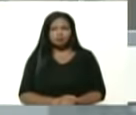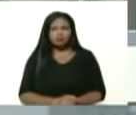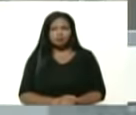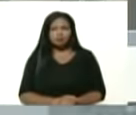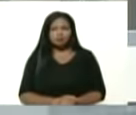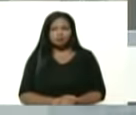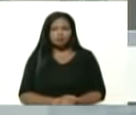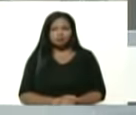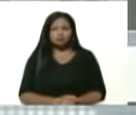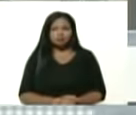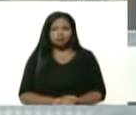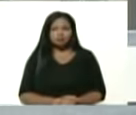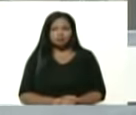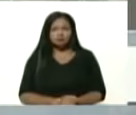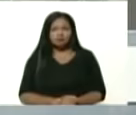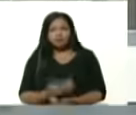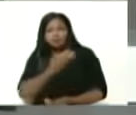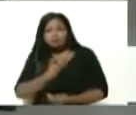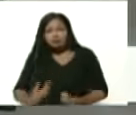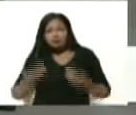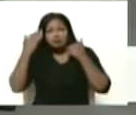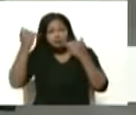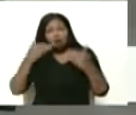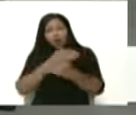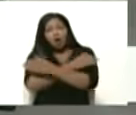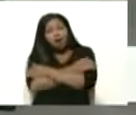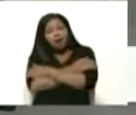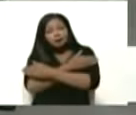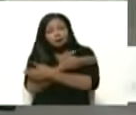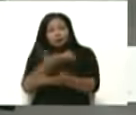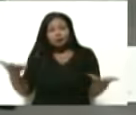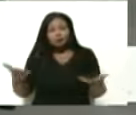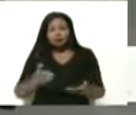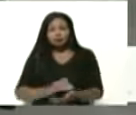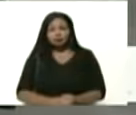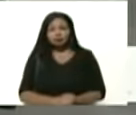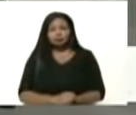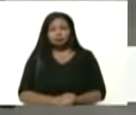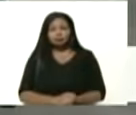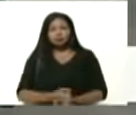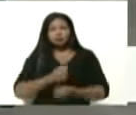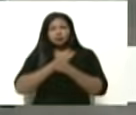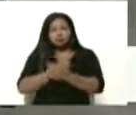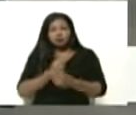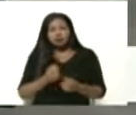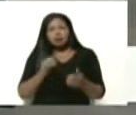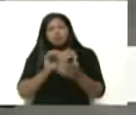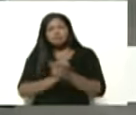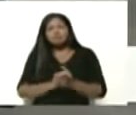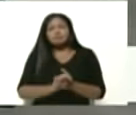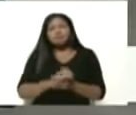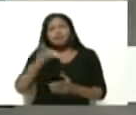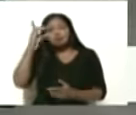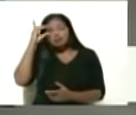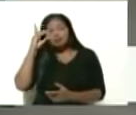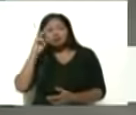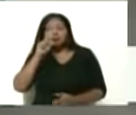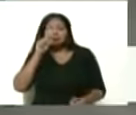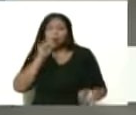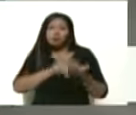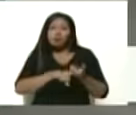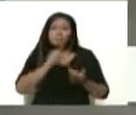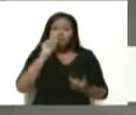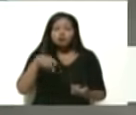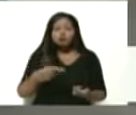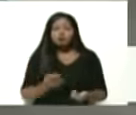Aleku El-Salam, presidente. Saludos, un gran abrazo para usted, para la querida hermana Delcy Rodríguez, la primera combatiente,